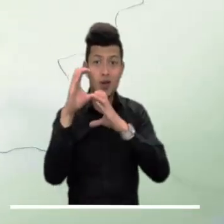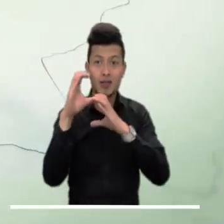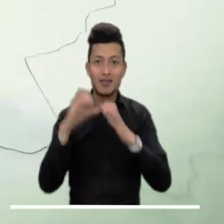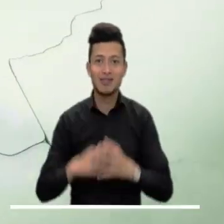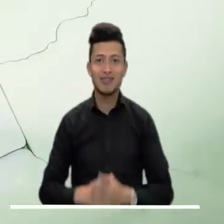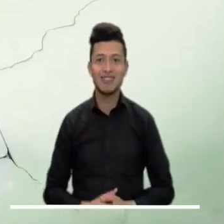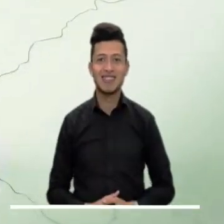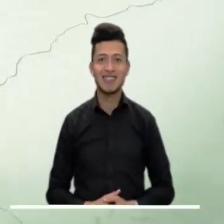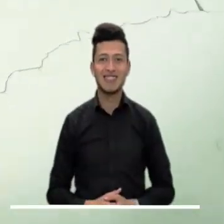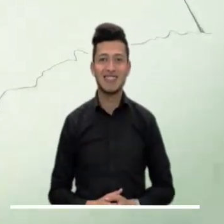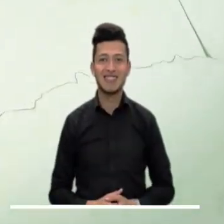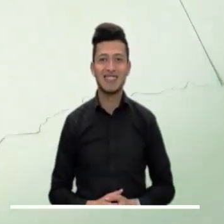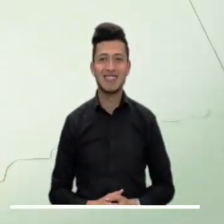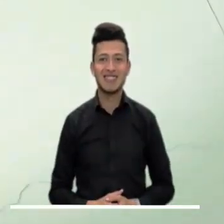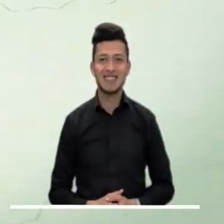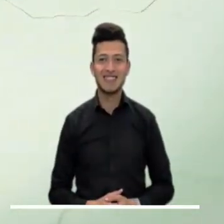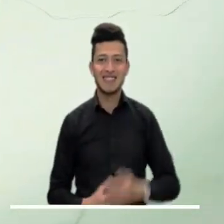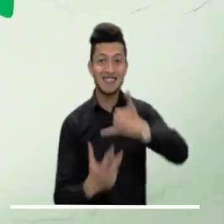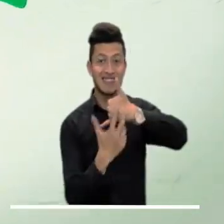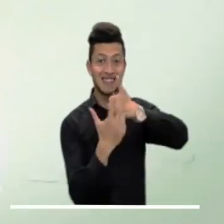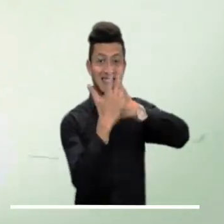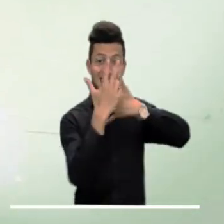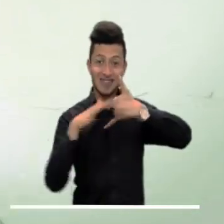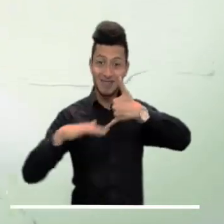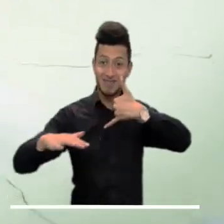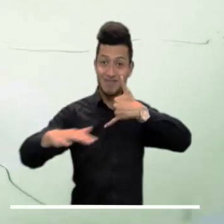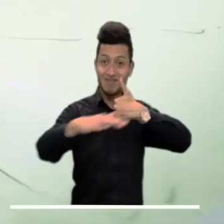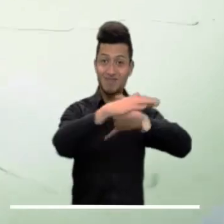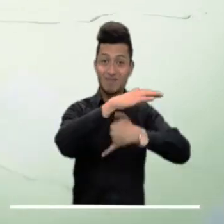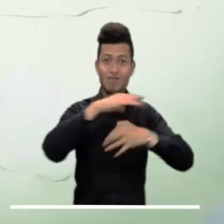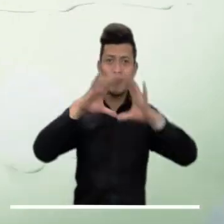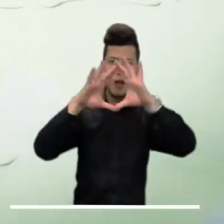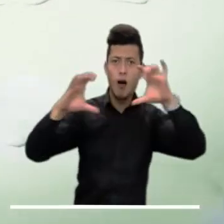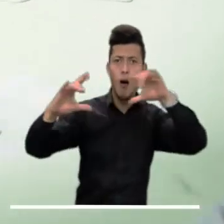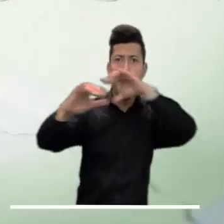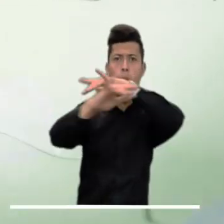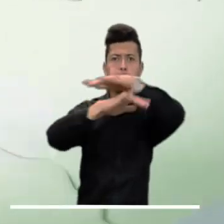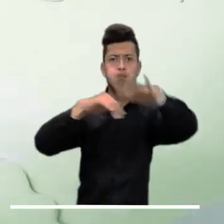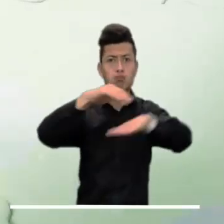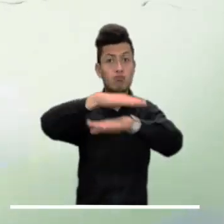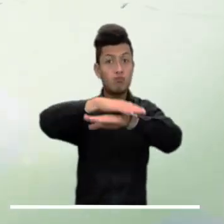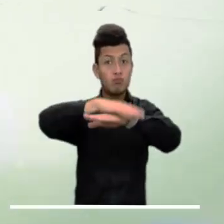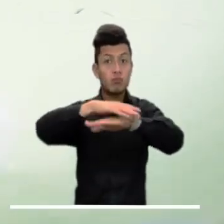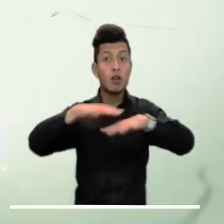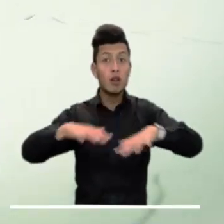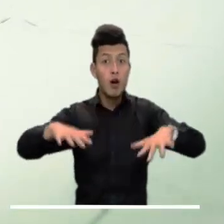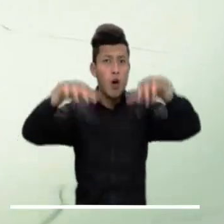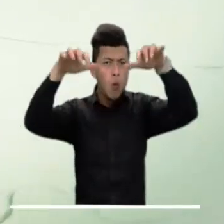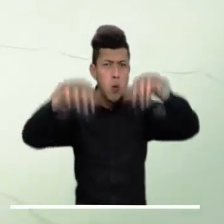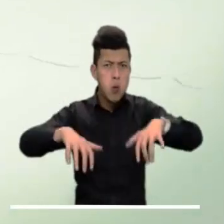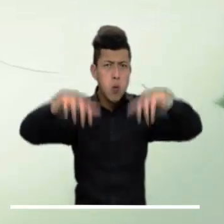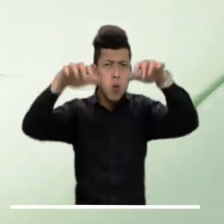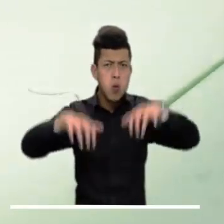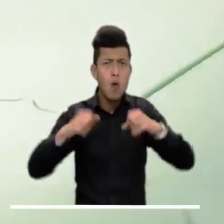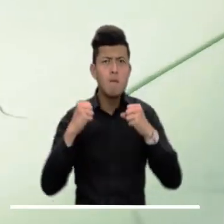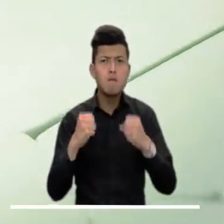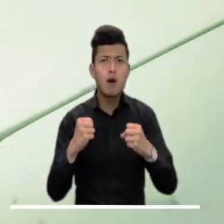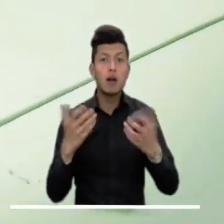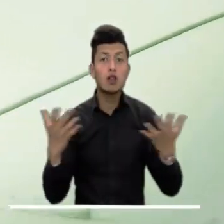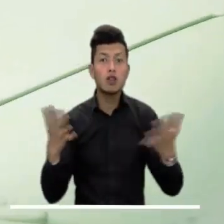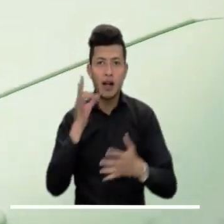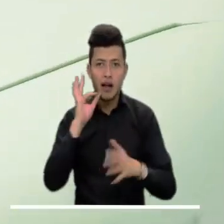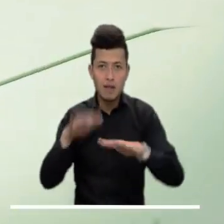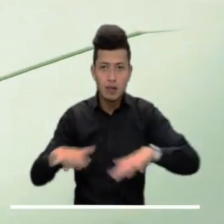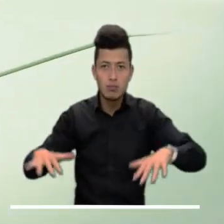y Cauca. La tarde andina vivirá un aumento de la nubosidad para la tarde y se esperan algunas precipitaciones